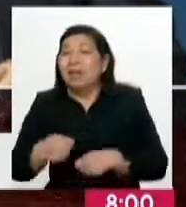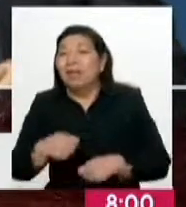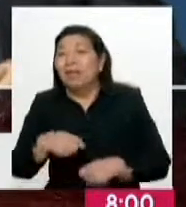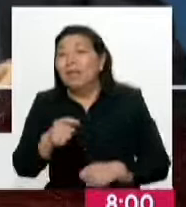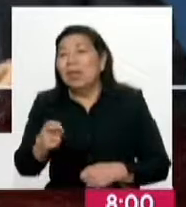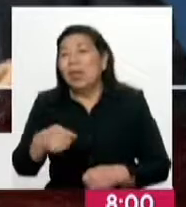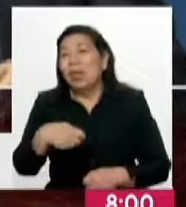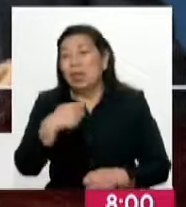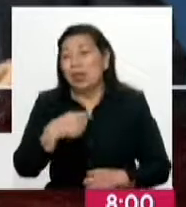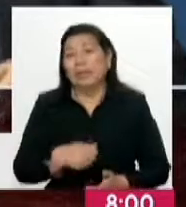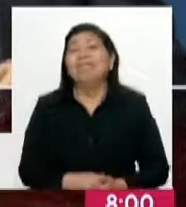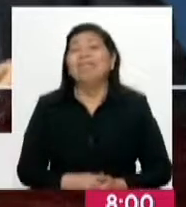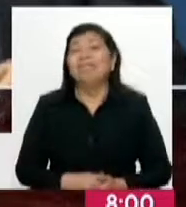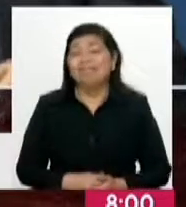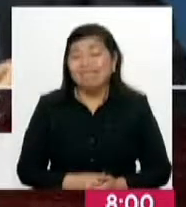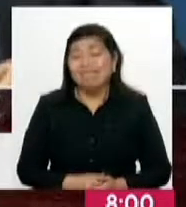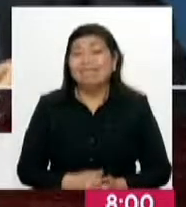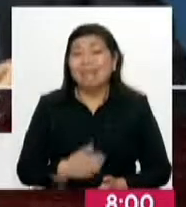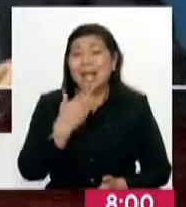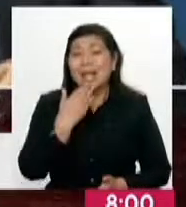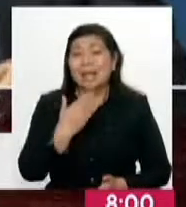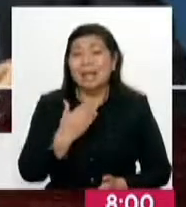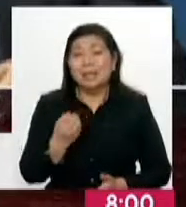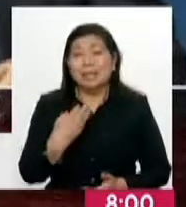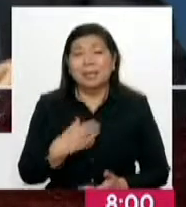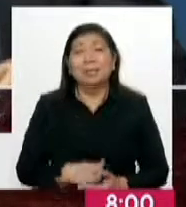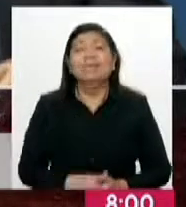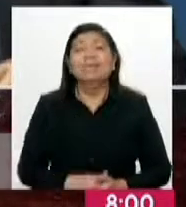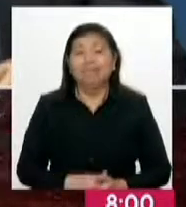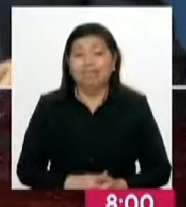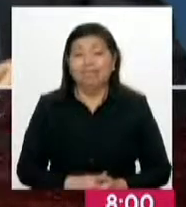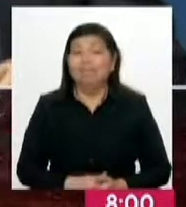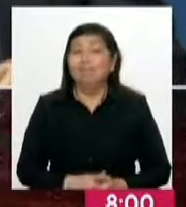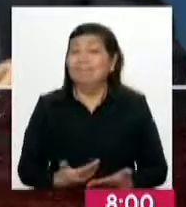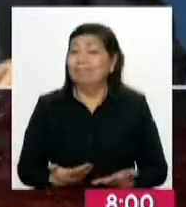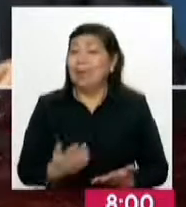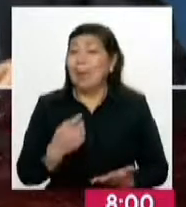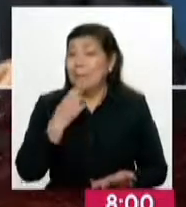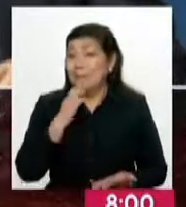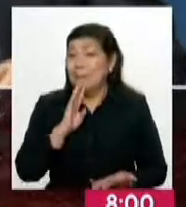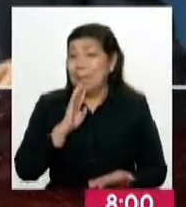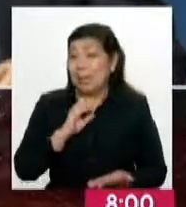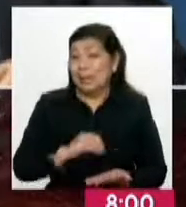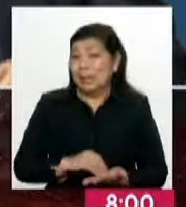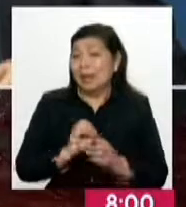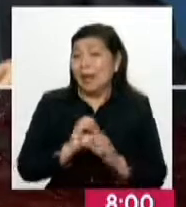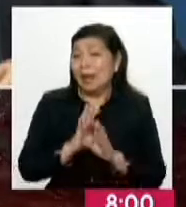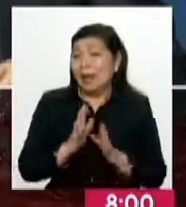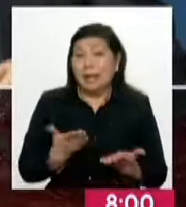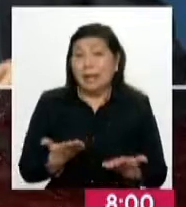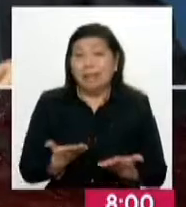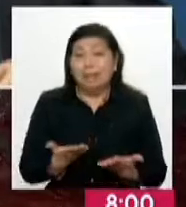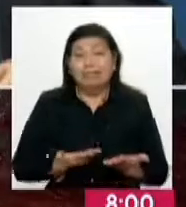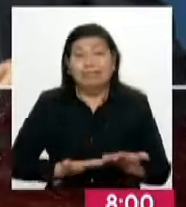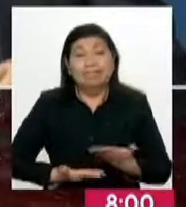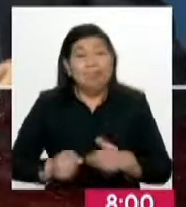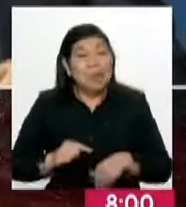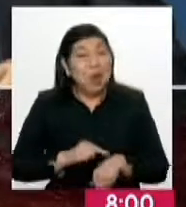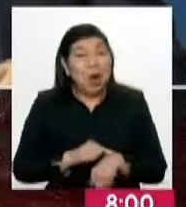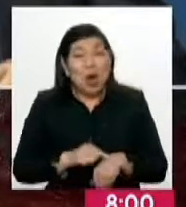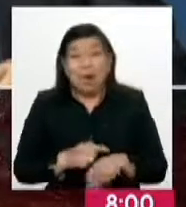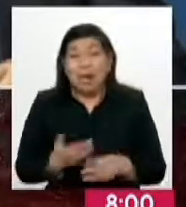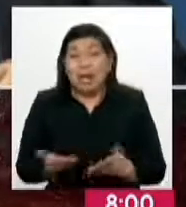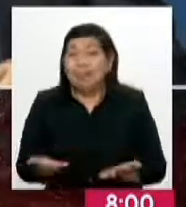asesinato. Gracias. Gracias, Pedro. Muy amable. Buen día también. Además, por aclarar, ¿no? La información que, claro, con el que transcurrí en las horas